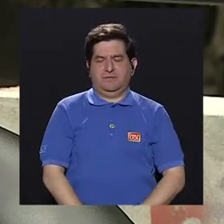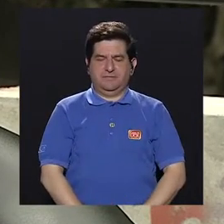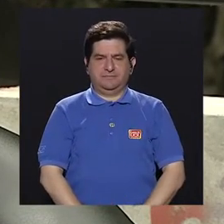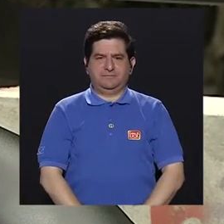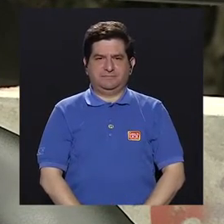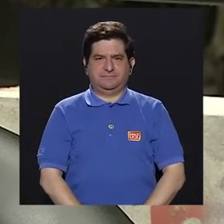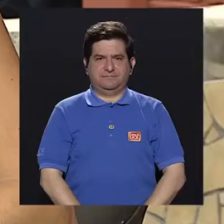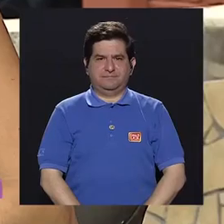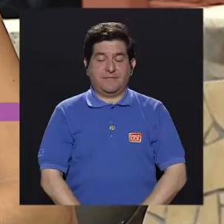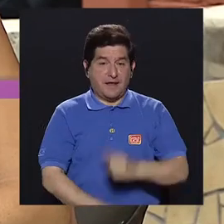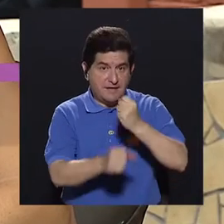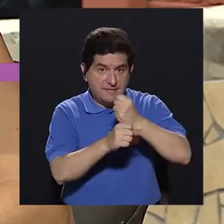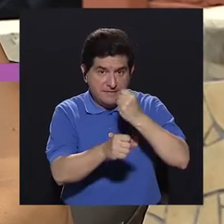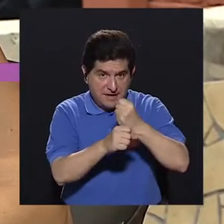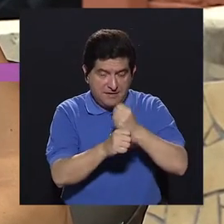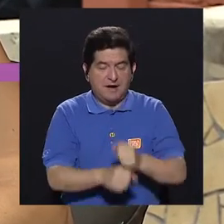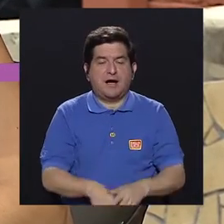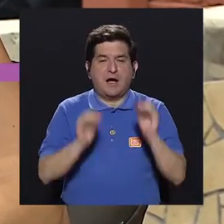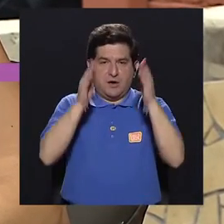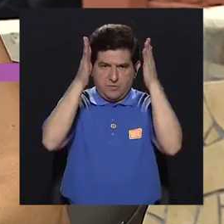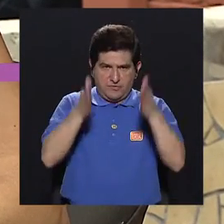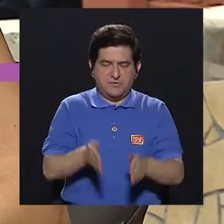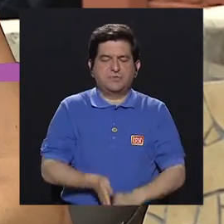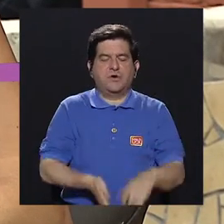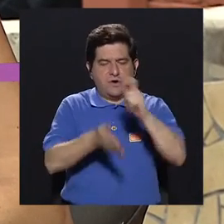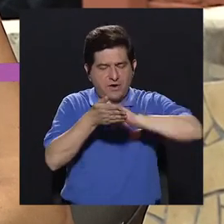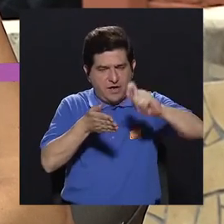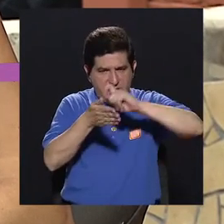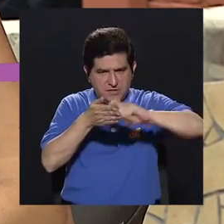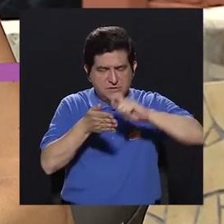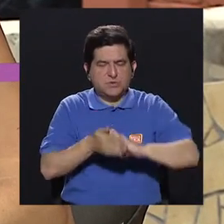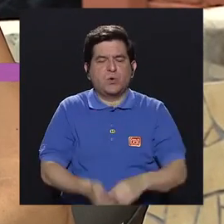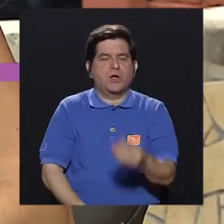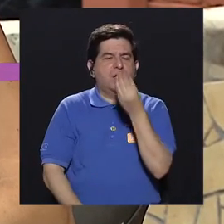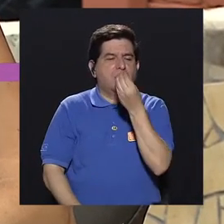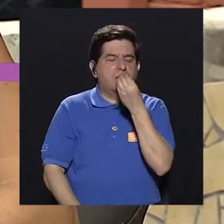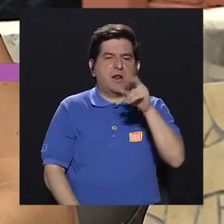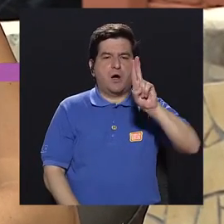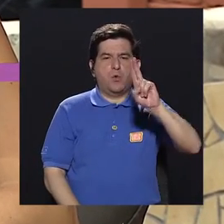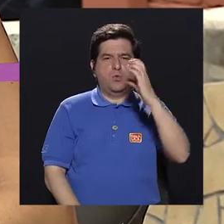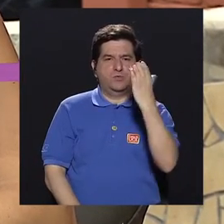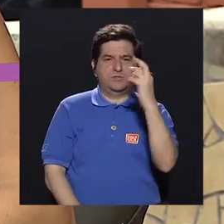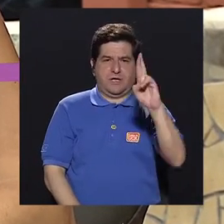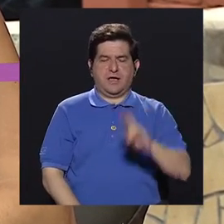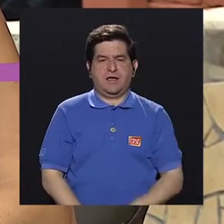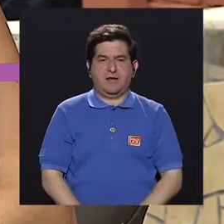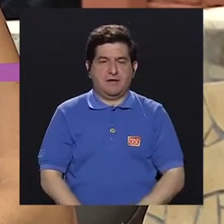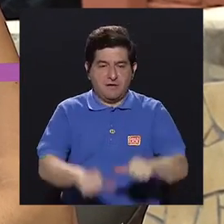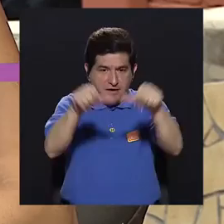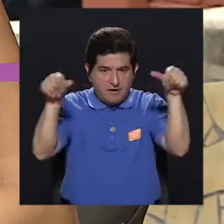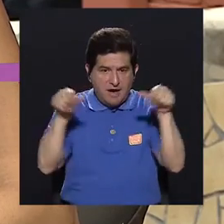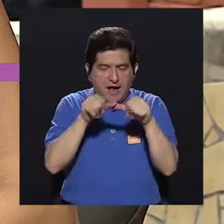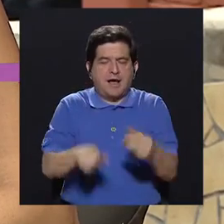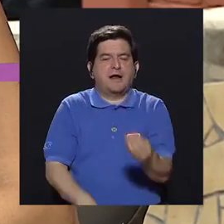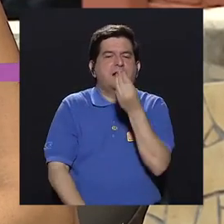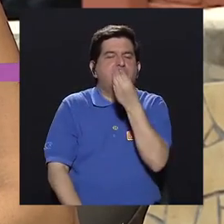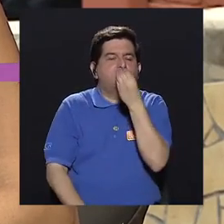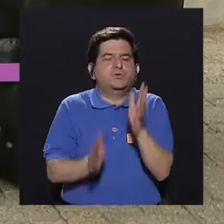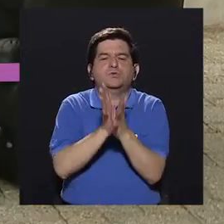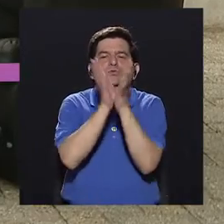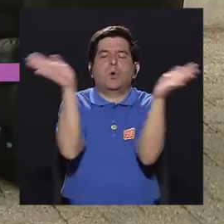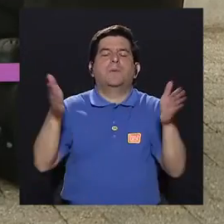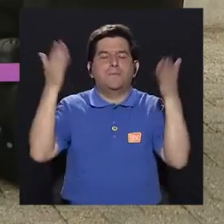y nutricional, trabaja también como docente de la Escuela de Nutrición de la Universidad de Costa Rica en la sección de Nutrición